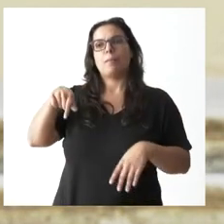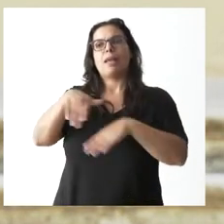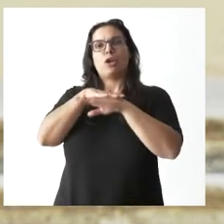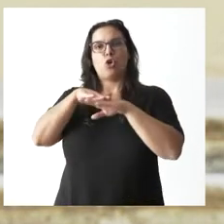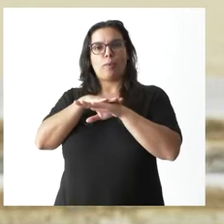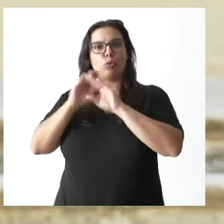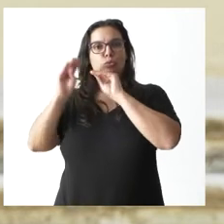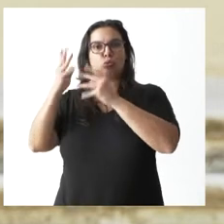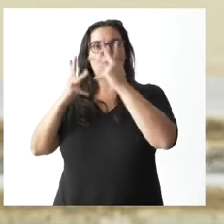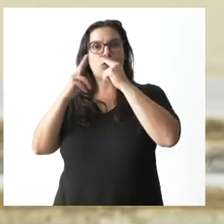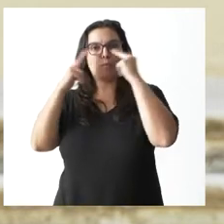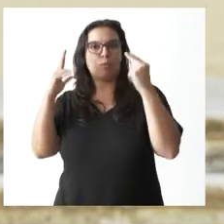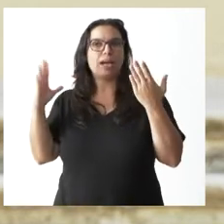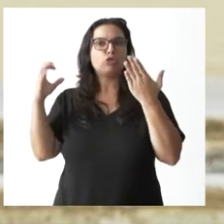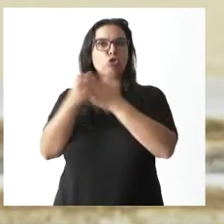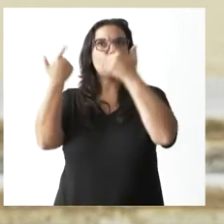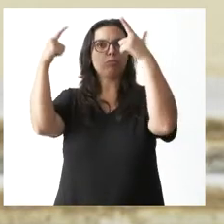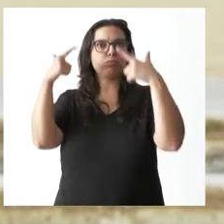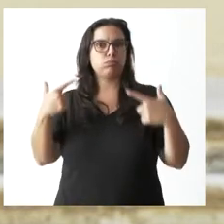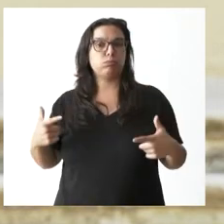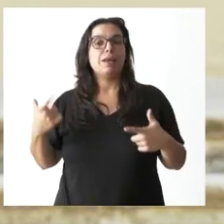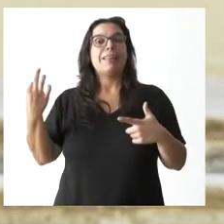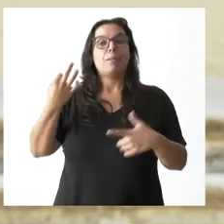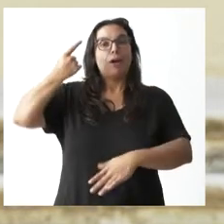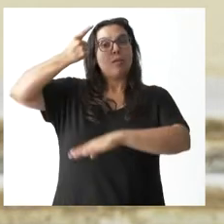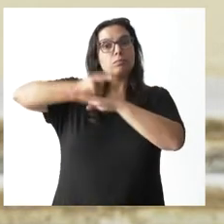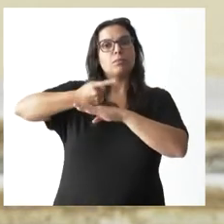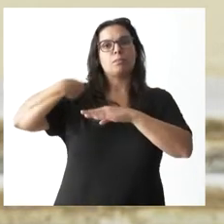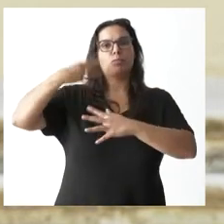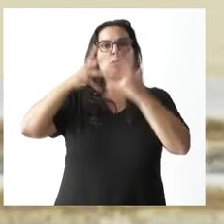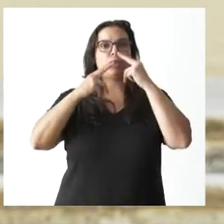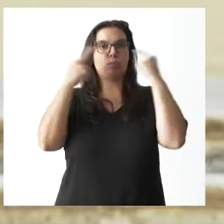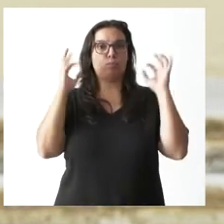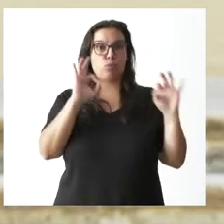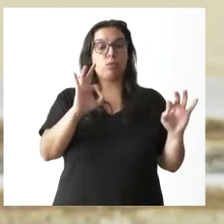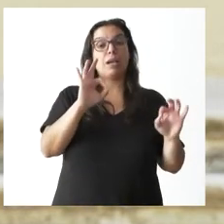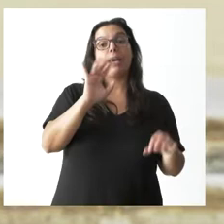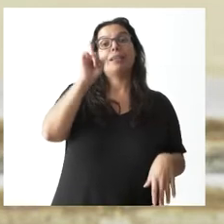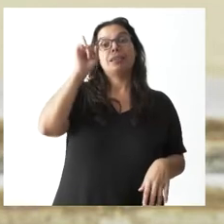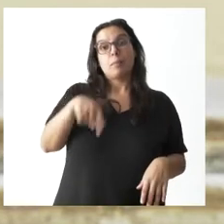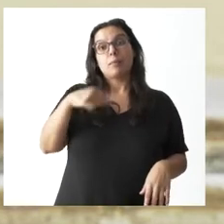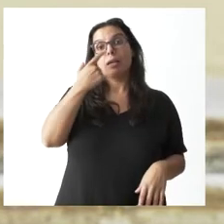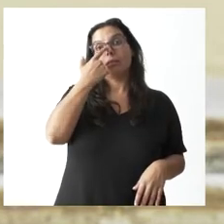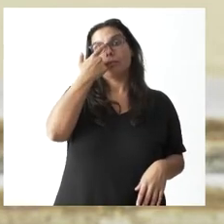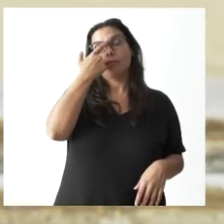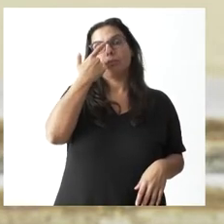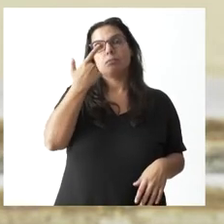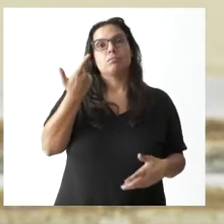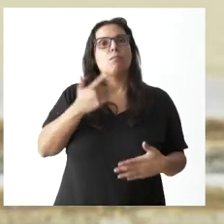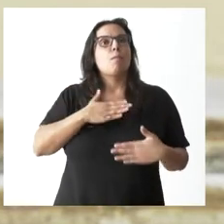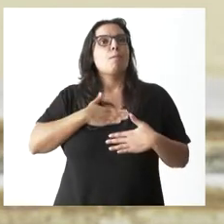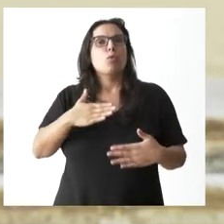sean, lógicamente, de obligación para las propias administraciones y, por otro lado, voluntarias, de